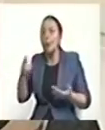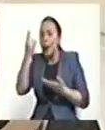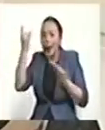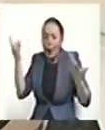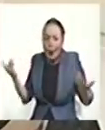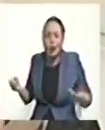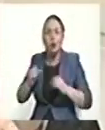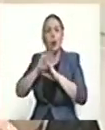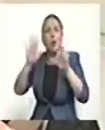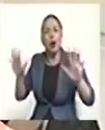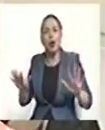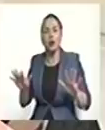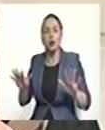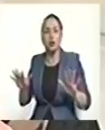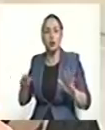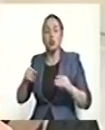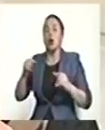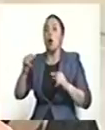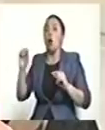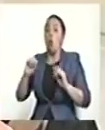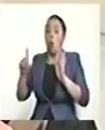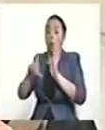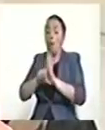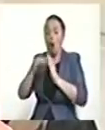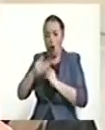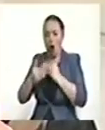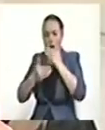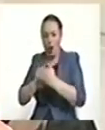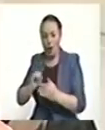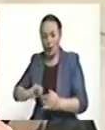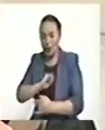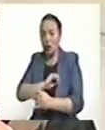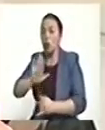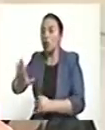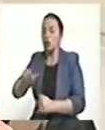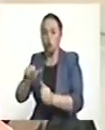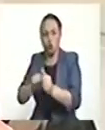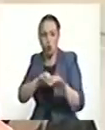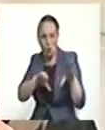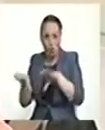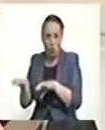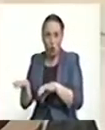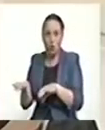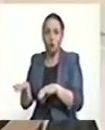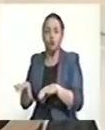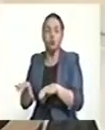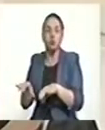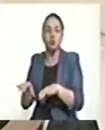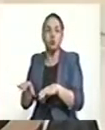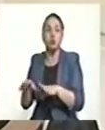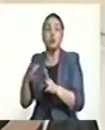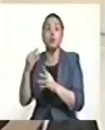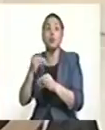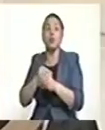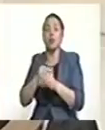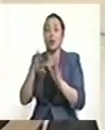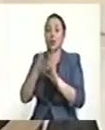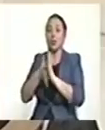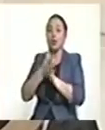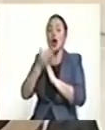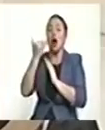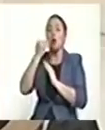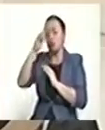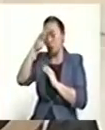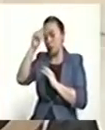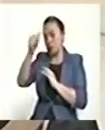legal de análisis de conductas individuales. Pero ahí no termina esto. Y le voy a contar esto a la senadora Maritza